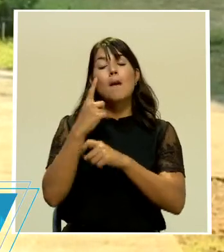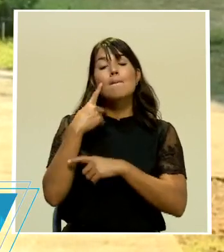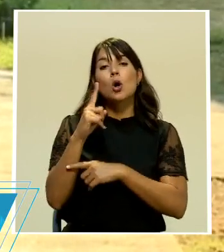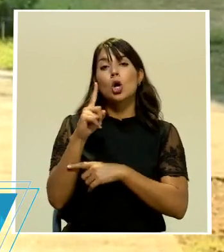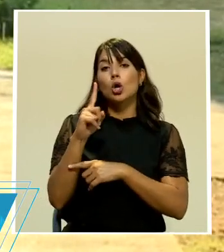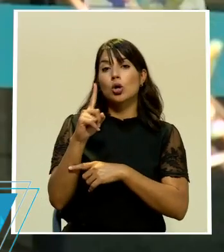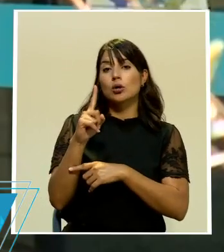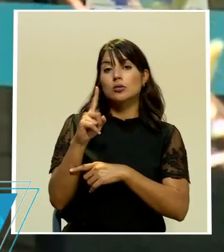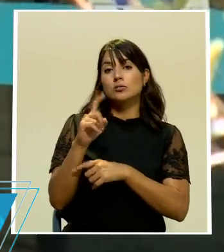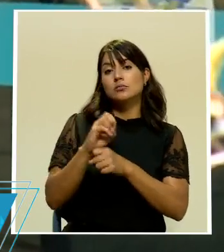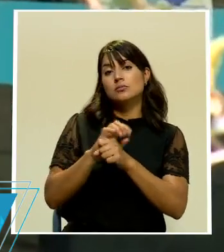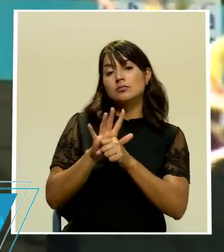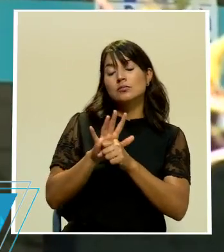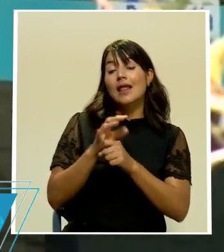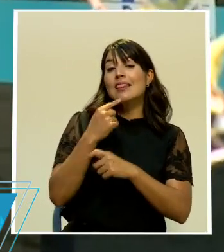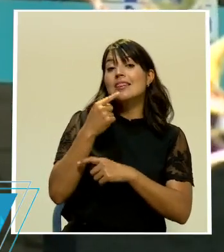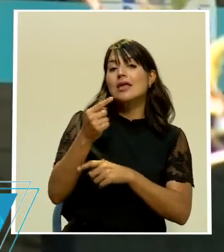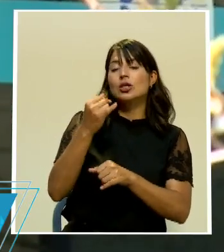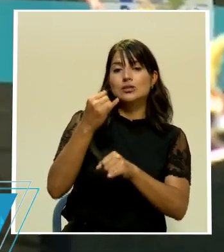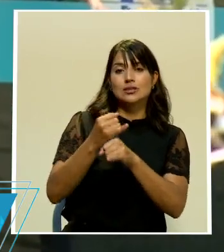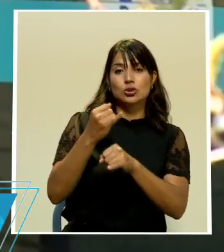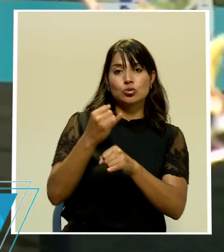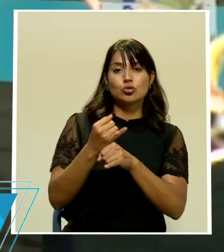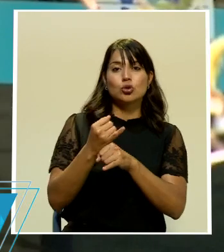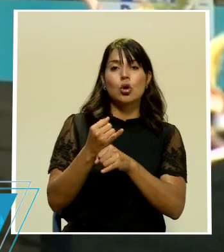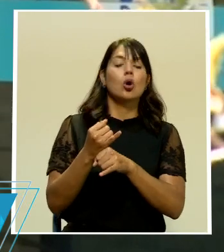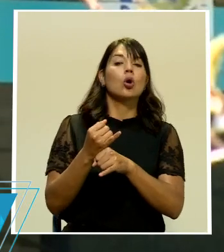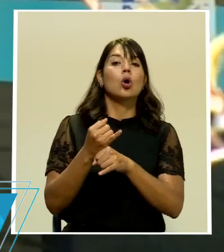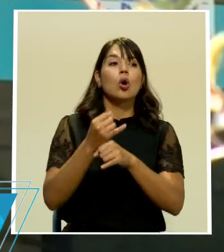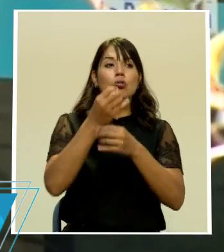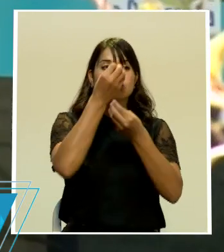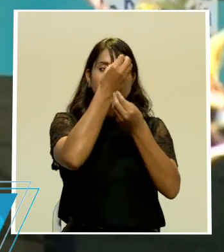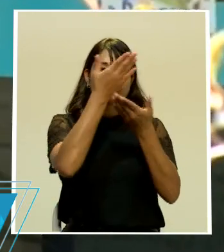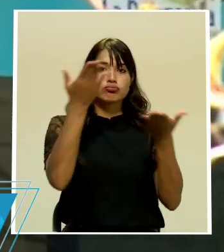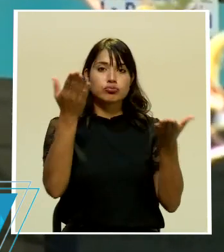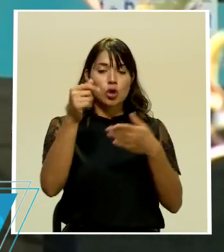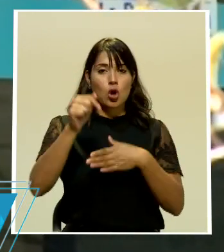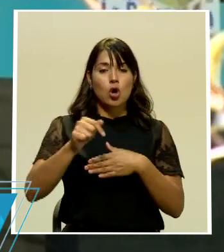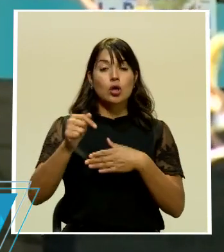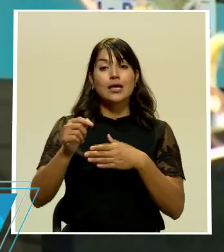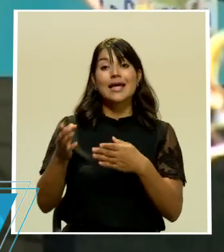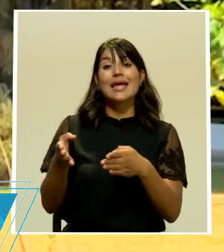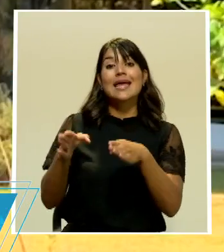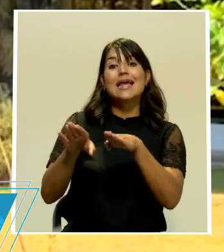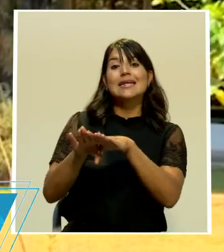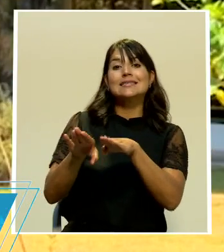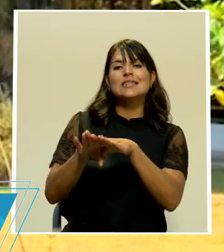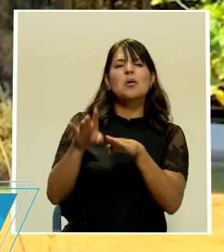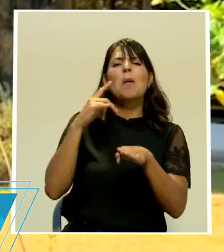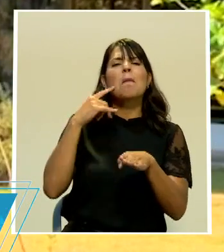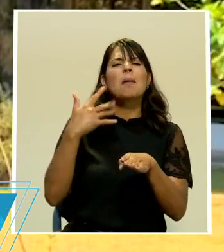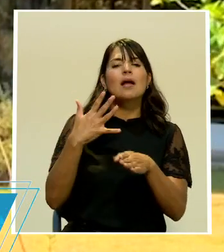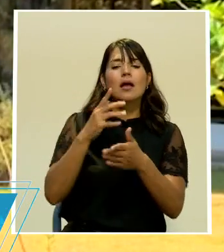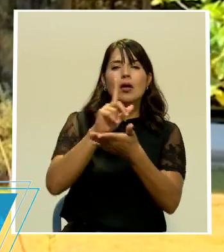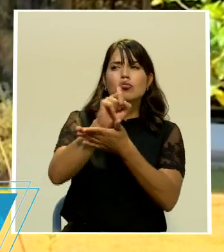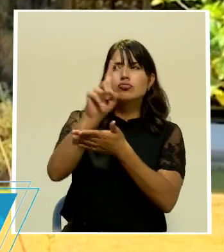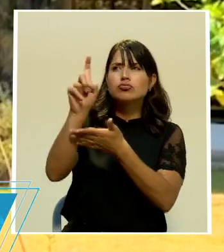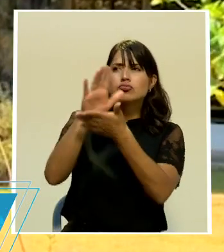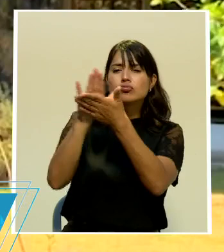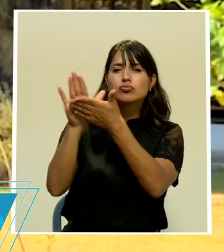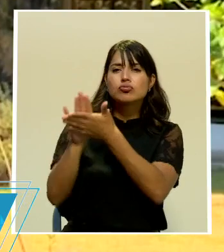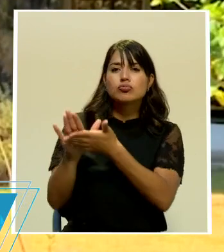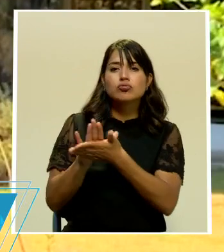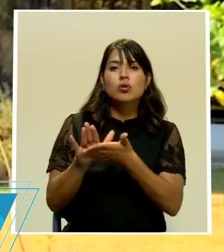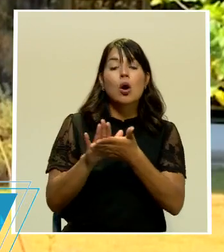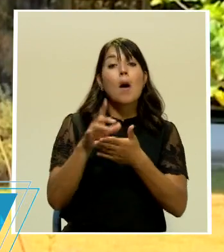según informó la institución mediante un comunicado de prensa el cierre será para desinfectar las instalaciones